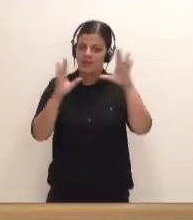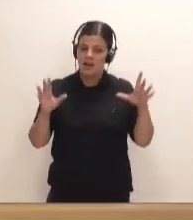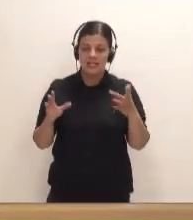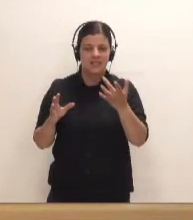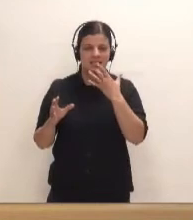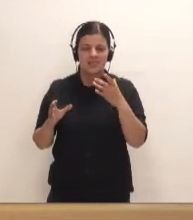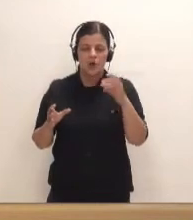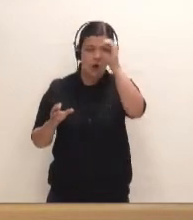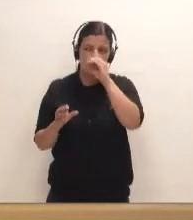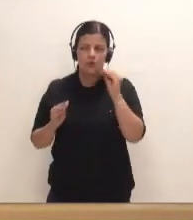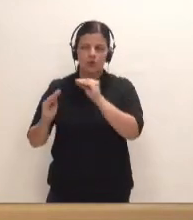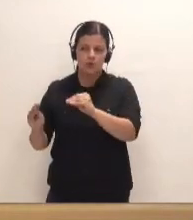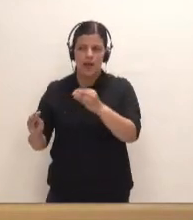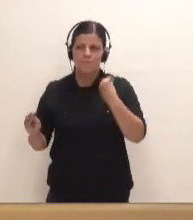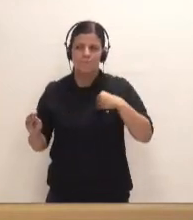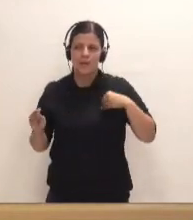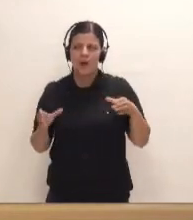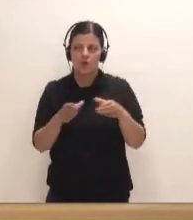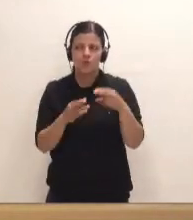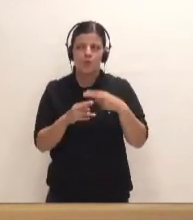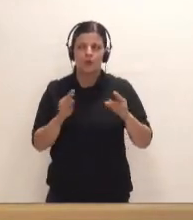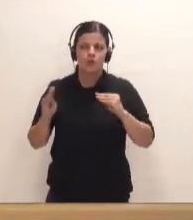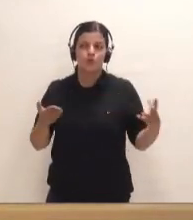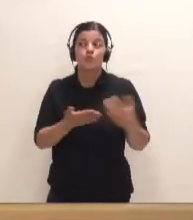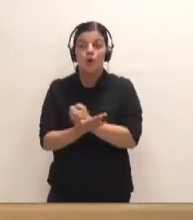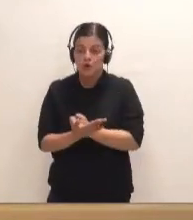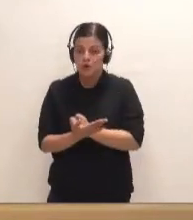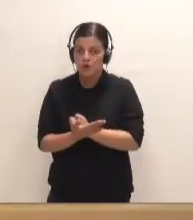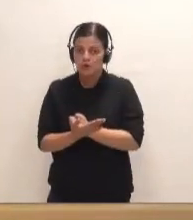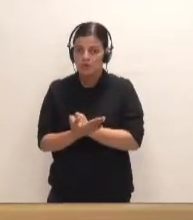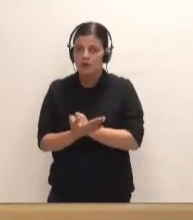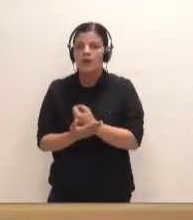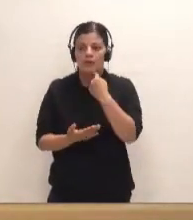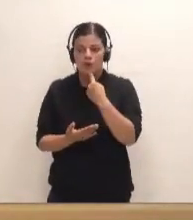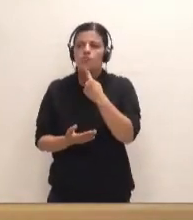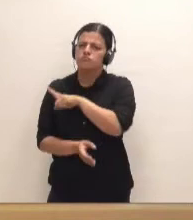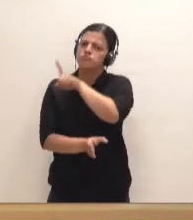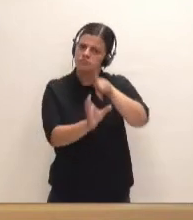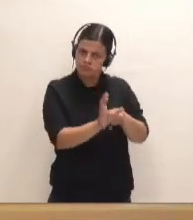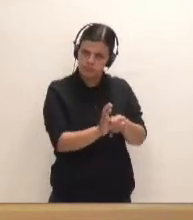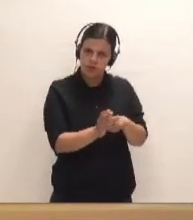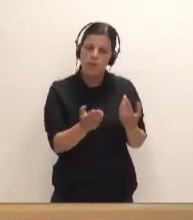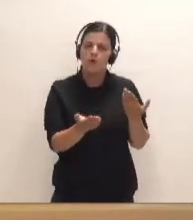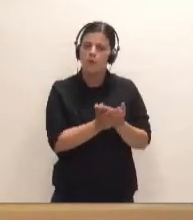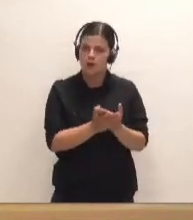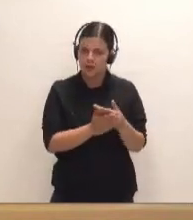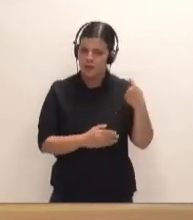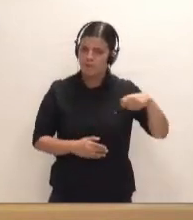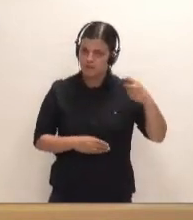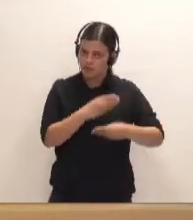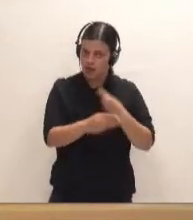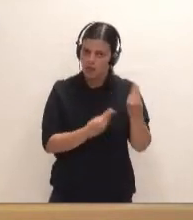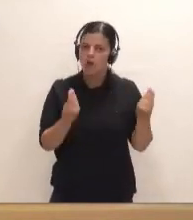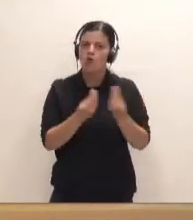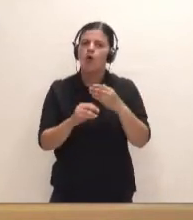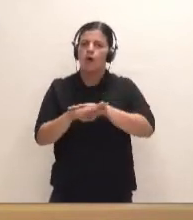la coalición canaria. Bueno, nosotros ahora hemos abierto una posibilidad. Le digo, súmese usted a esta propuesta que está haciendo usted presidente con